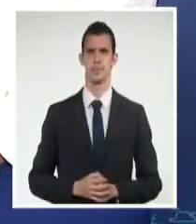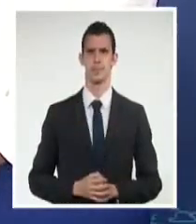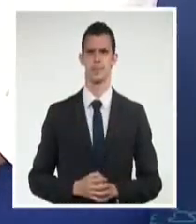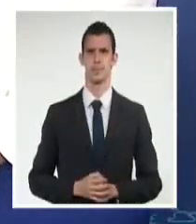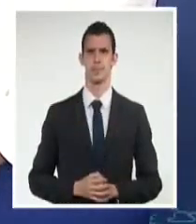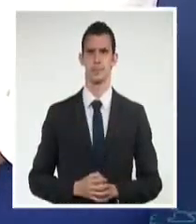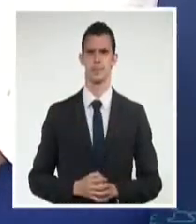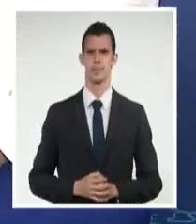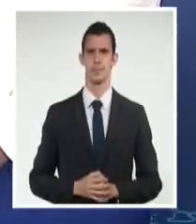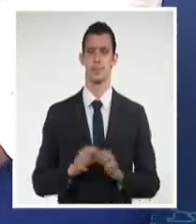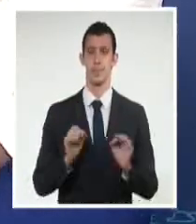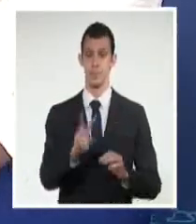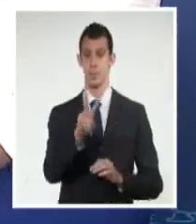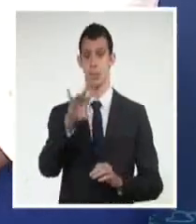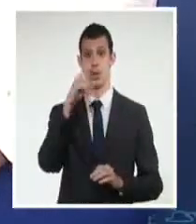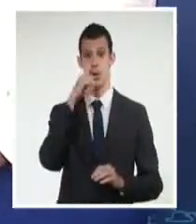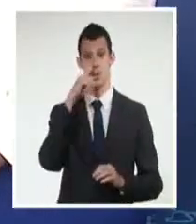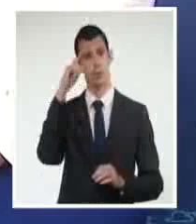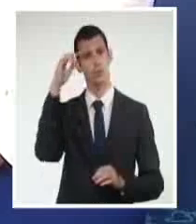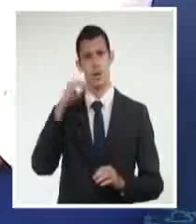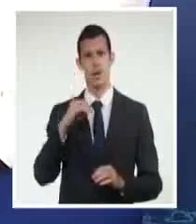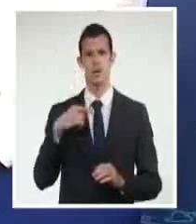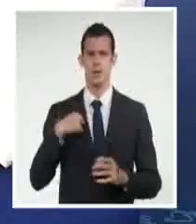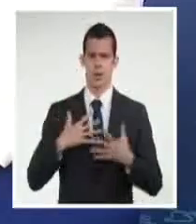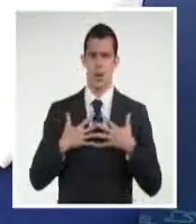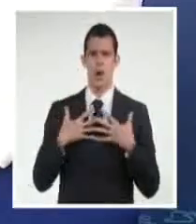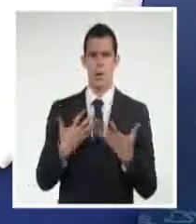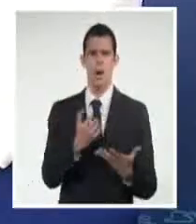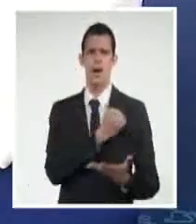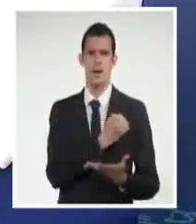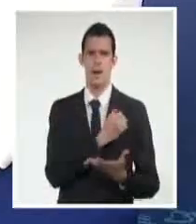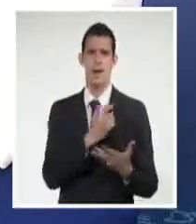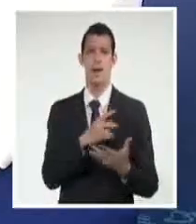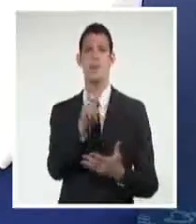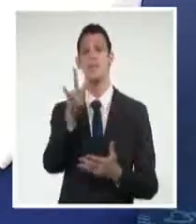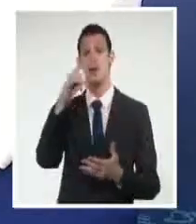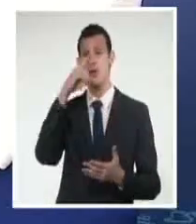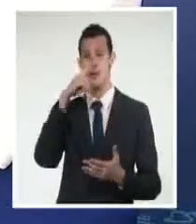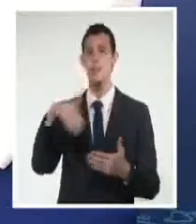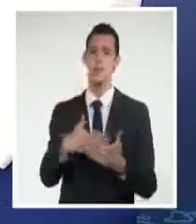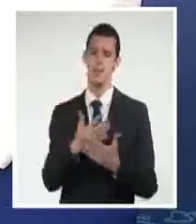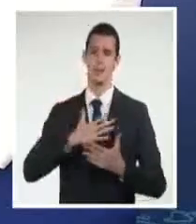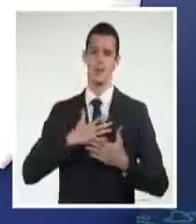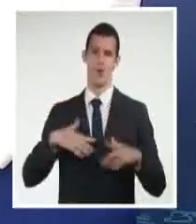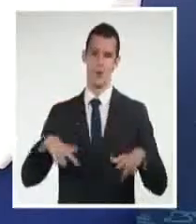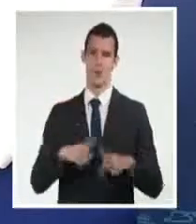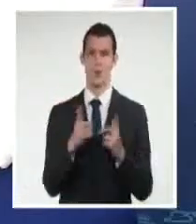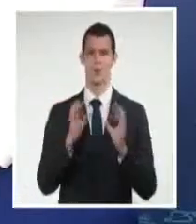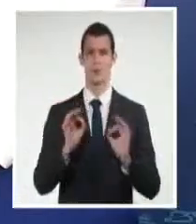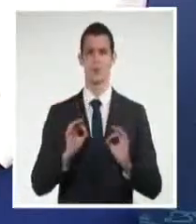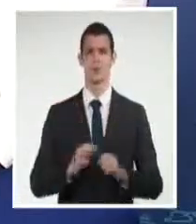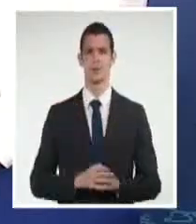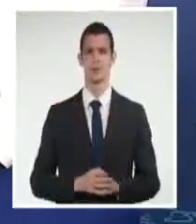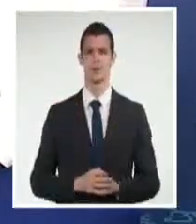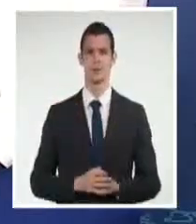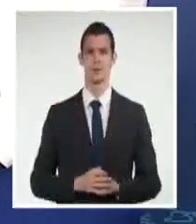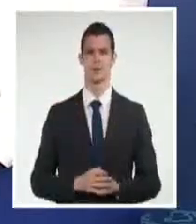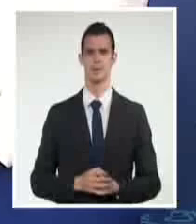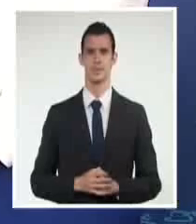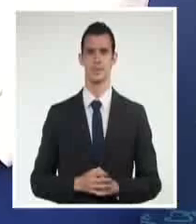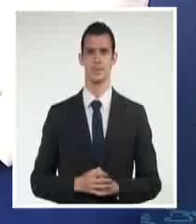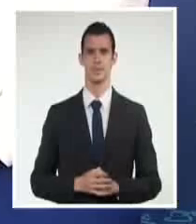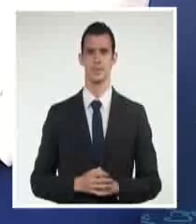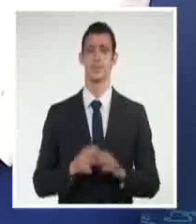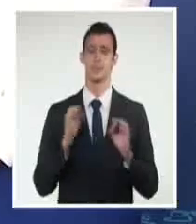de noviembre, por cierto, que hizo el destino, día de mi cumpleaños, que el comandante partiera a la